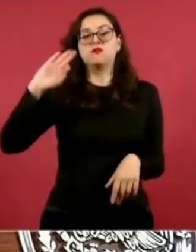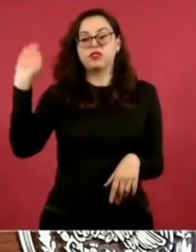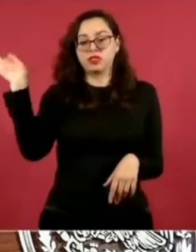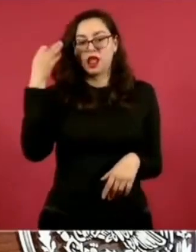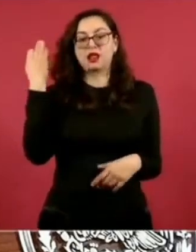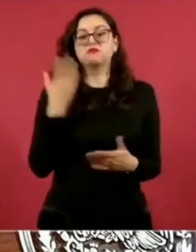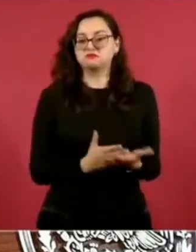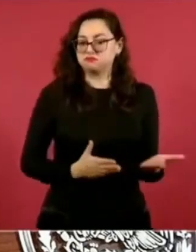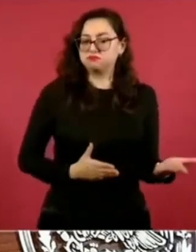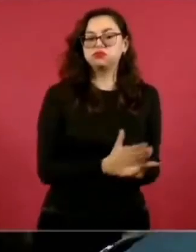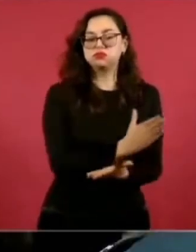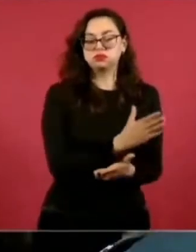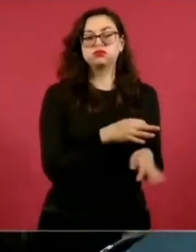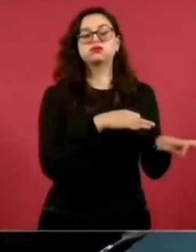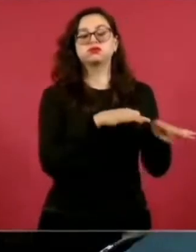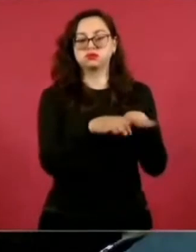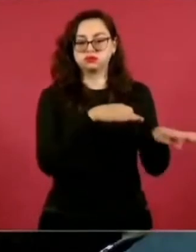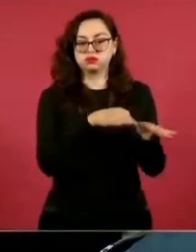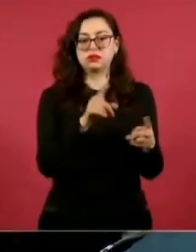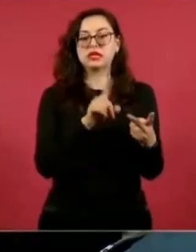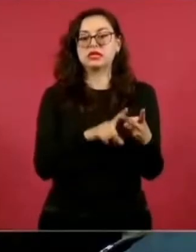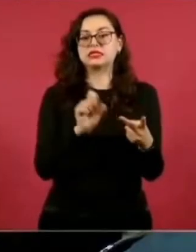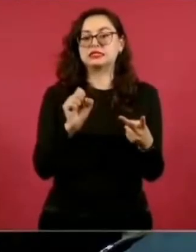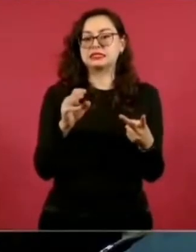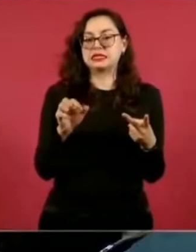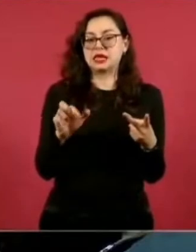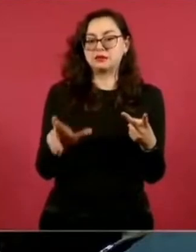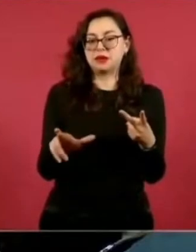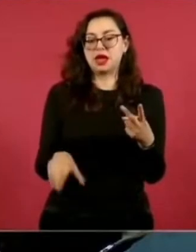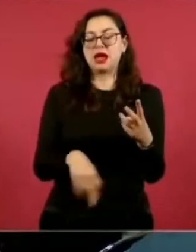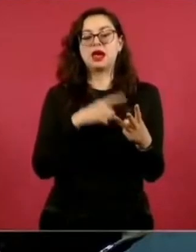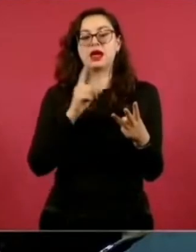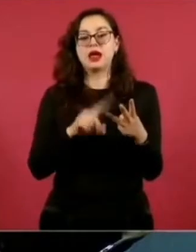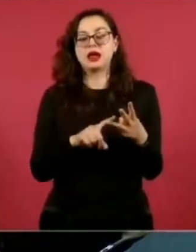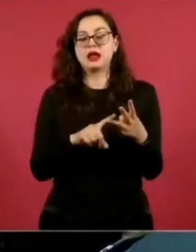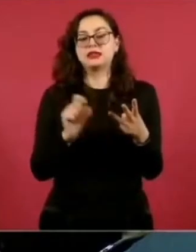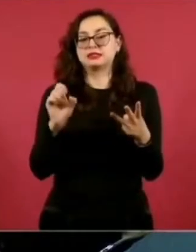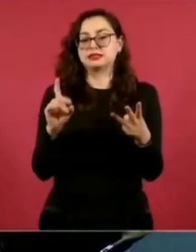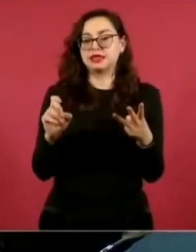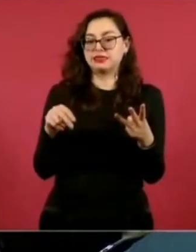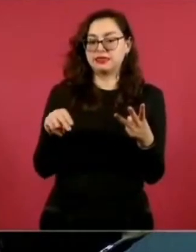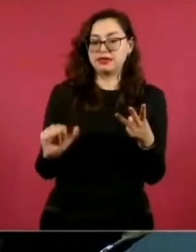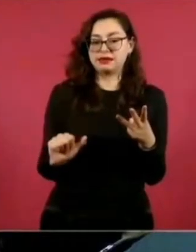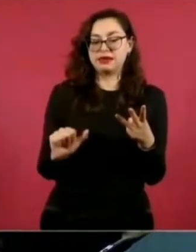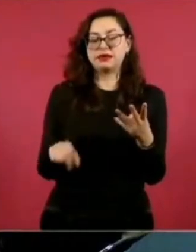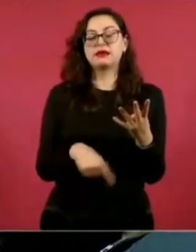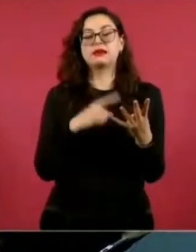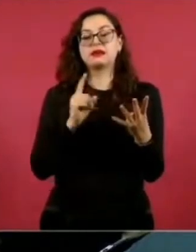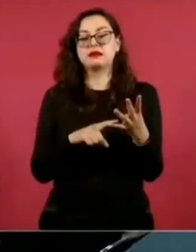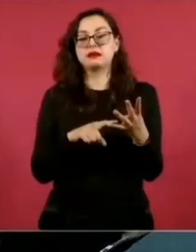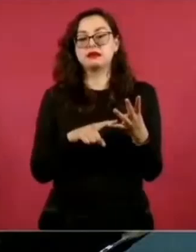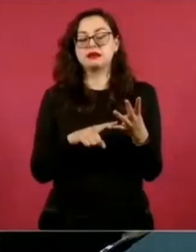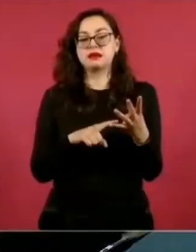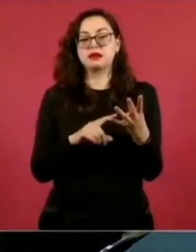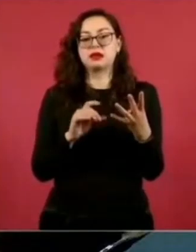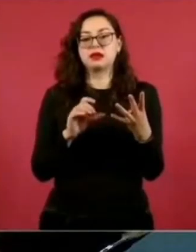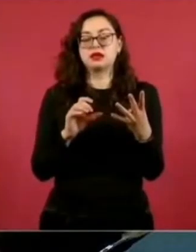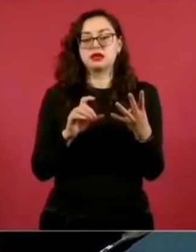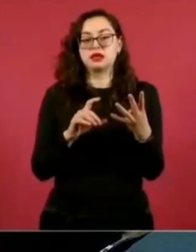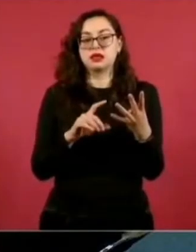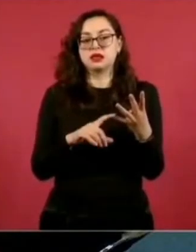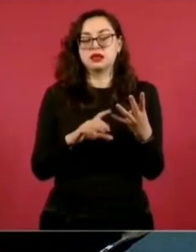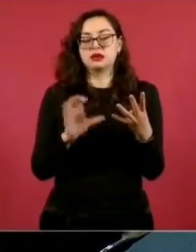Marina, la Secretaría de la Defensa, Protección Civil,